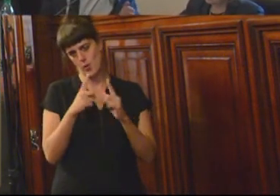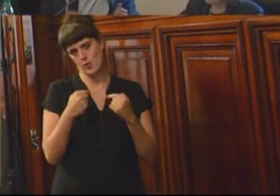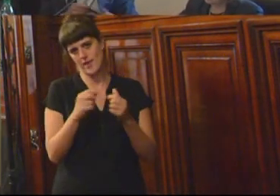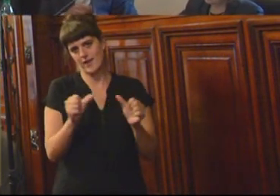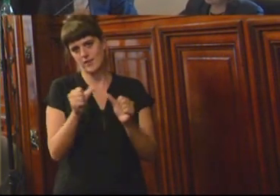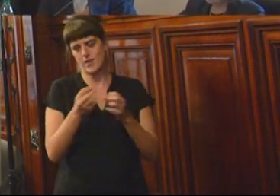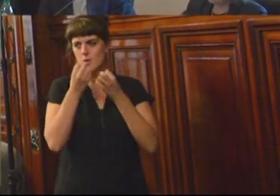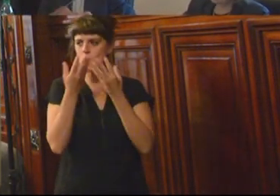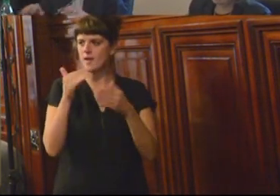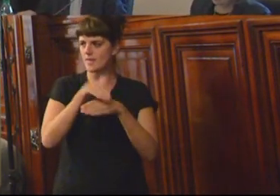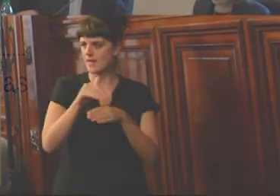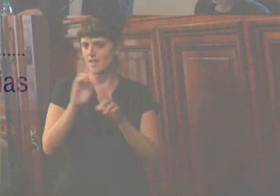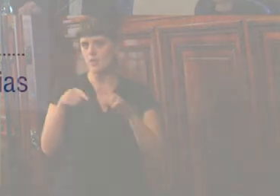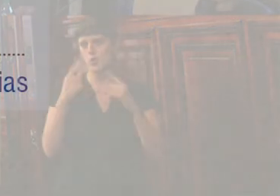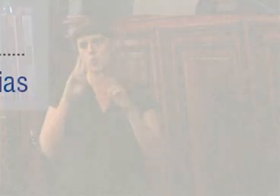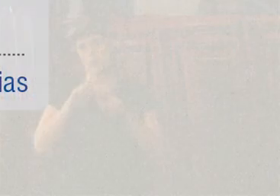Buenas tardes a todos, hasta mañana.